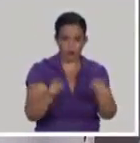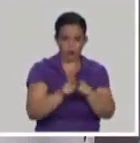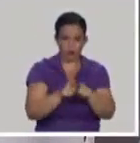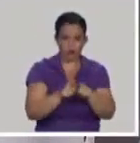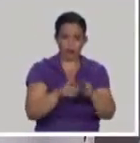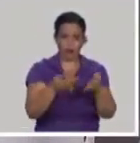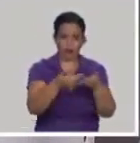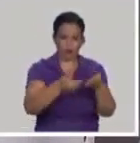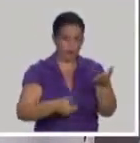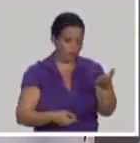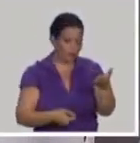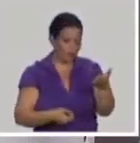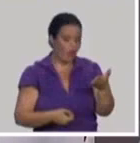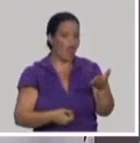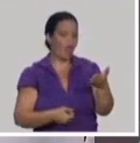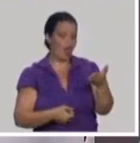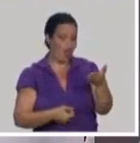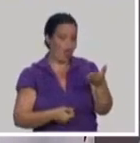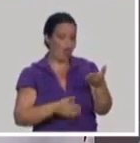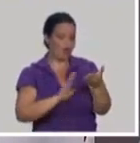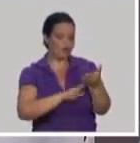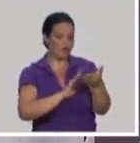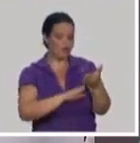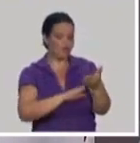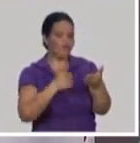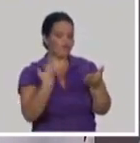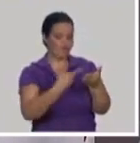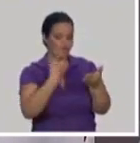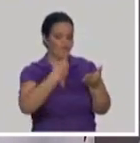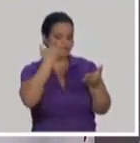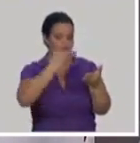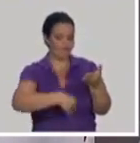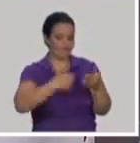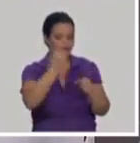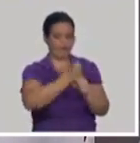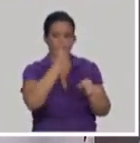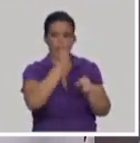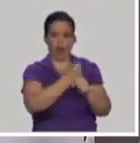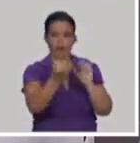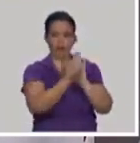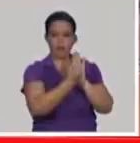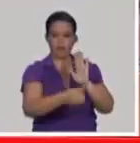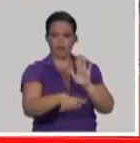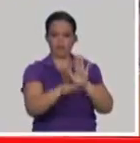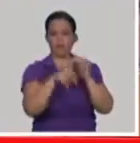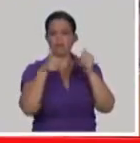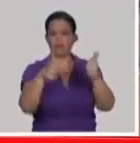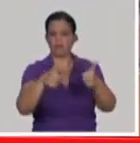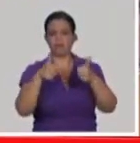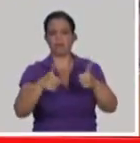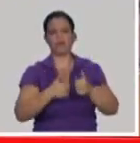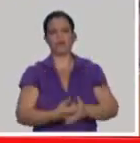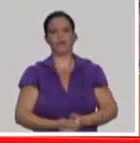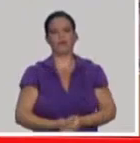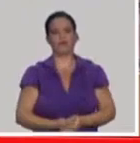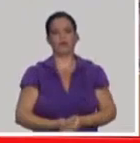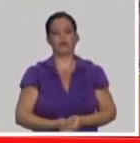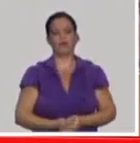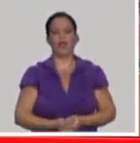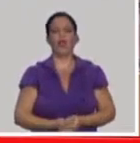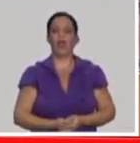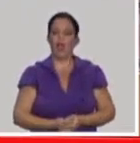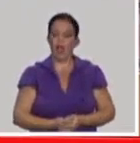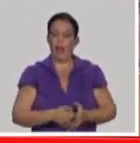diciendo, estamos haciendo la apuesta a una plataforma de vacunas muy segura. Entonces, es seguro lo que se está haciendo en la intervención sanitaria. Pero,